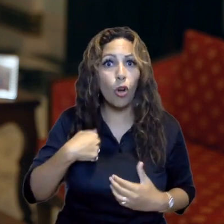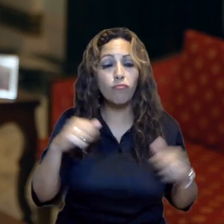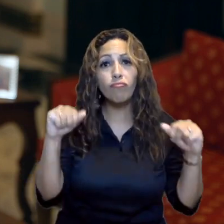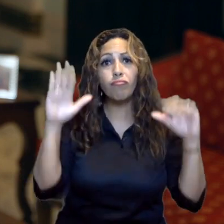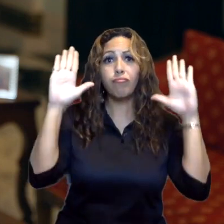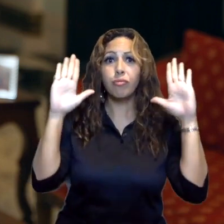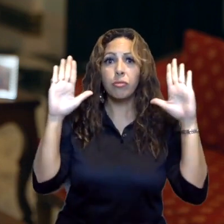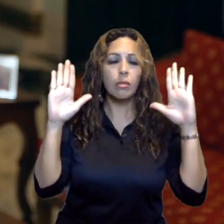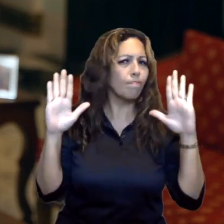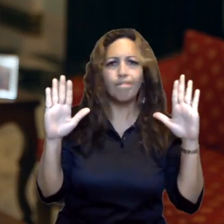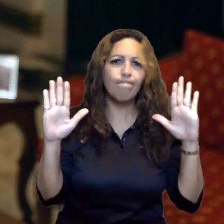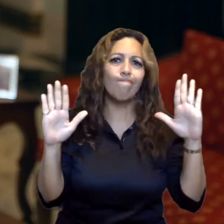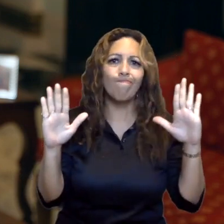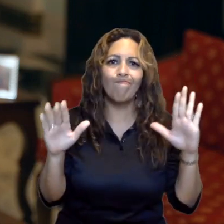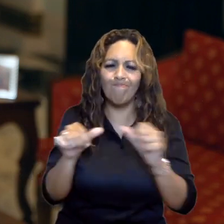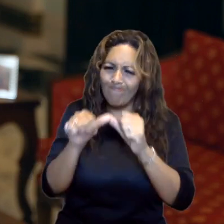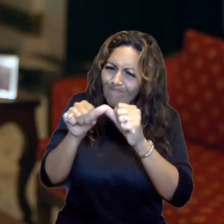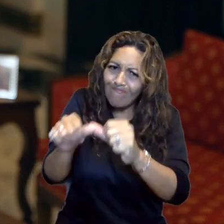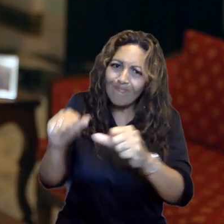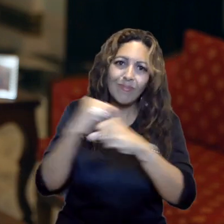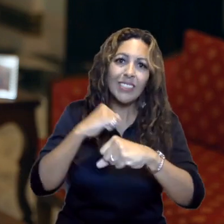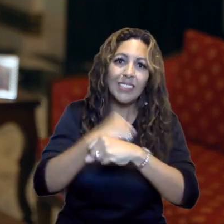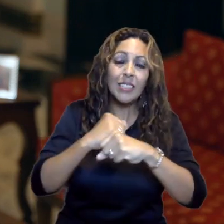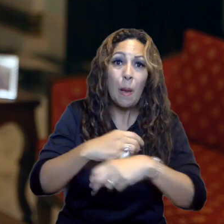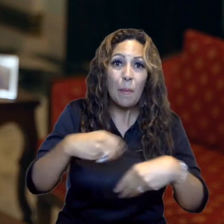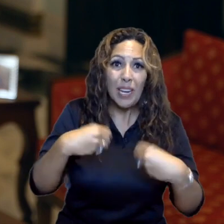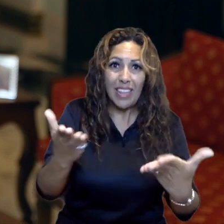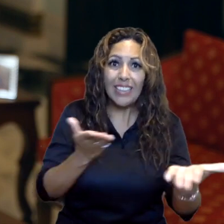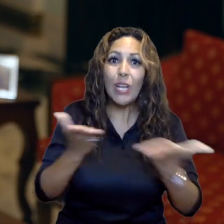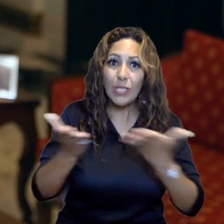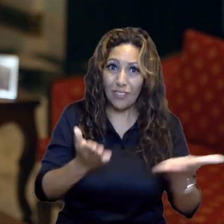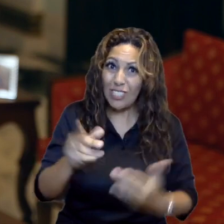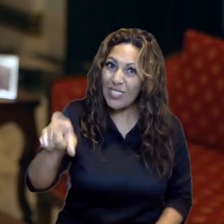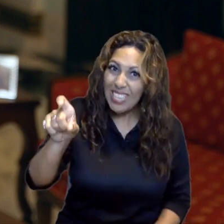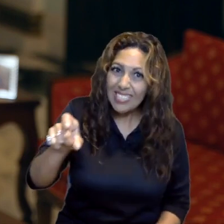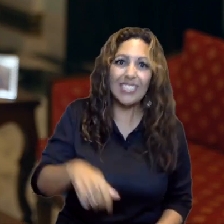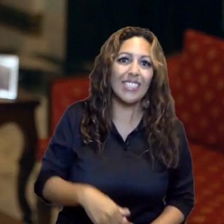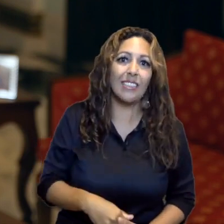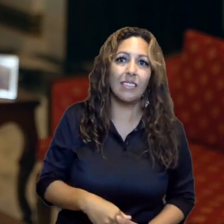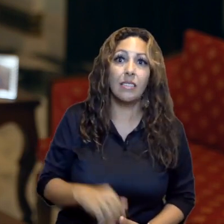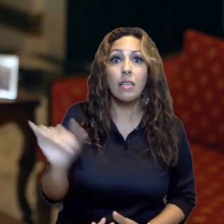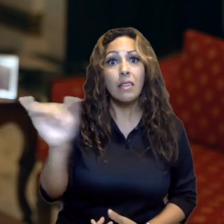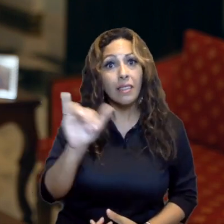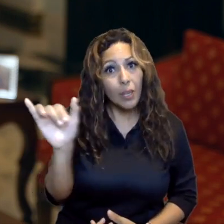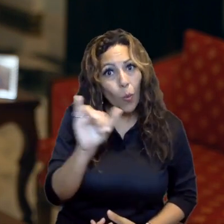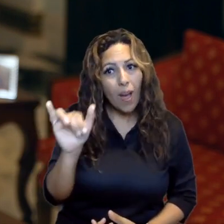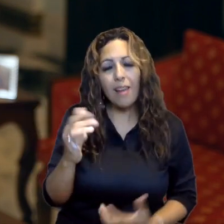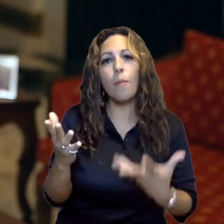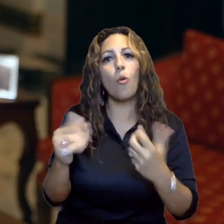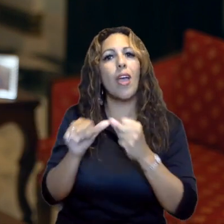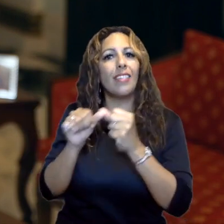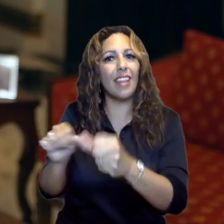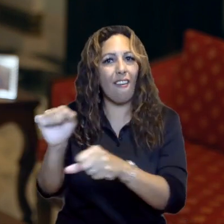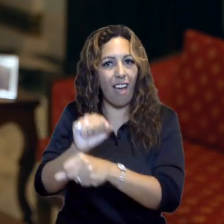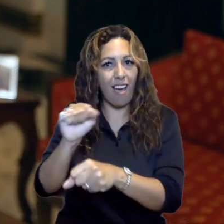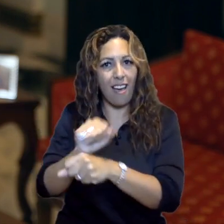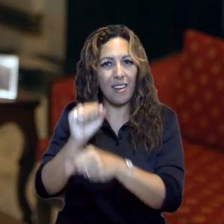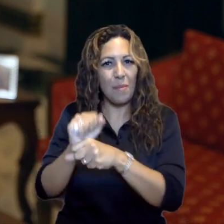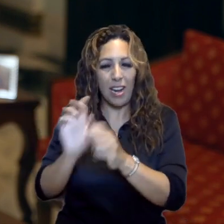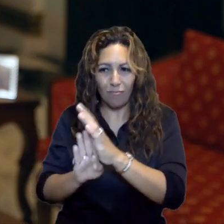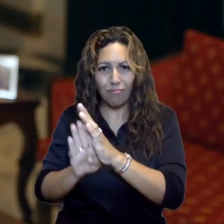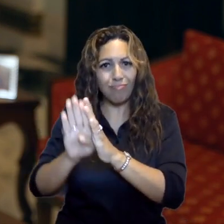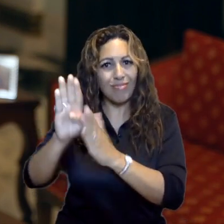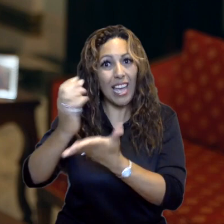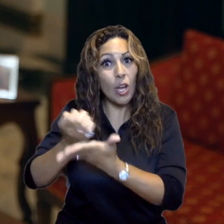descansaré hasta lograr que el Gobierno tenga los recursos para proveerte los servicios que mereces. Y al mismo tiempo, seguiré trabajando